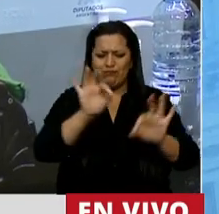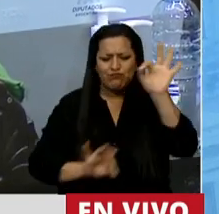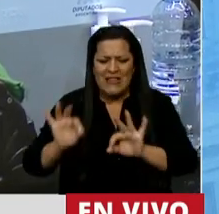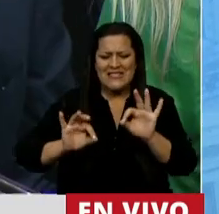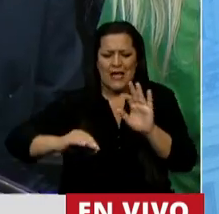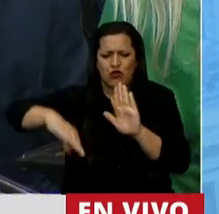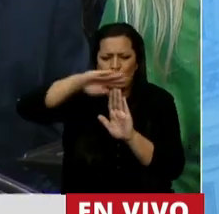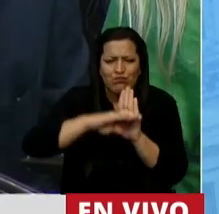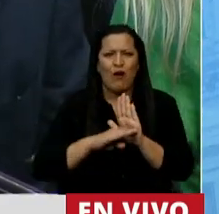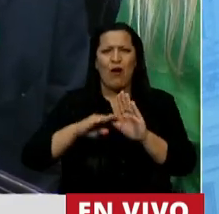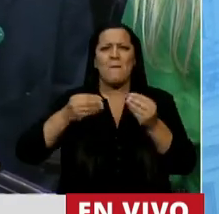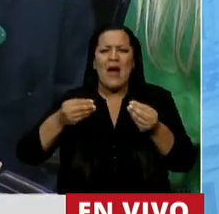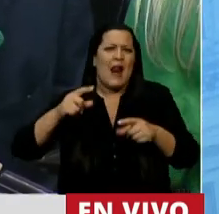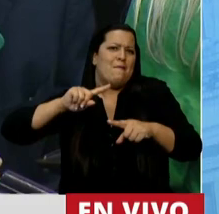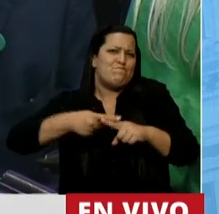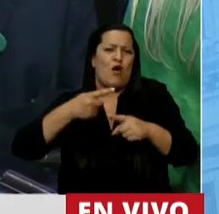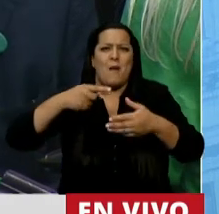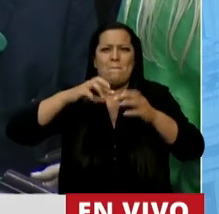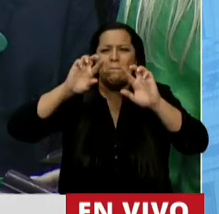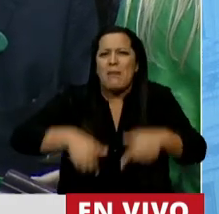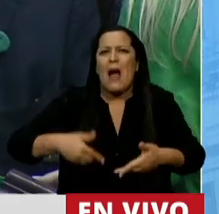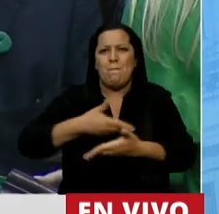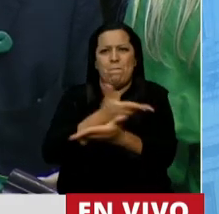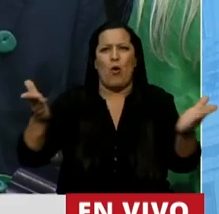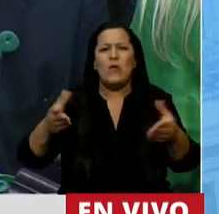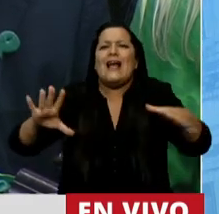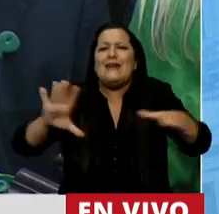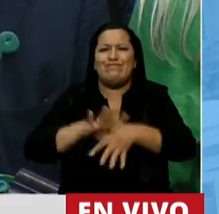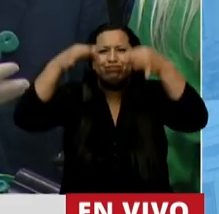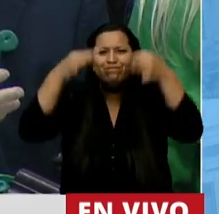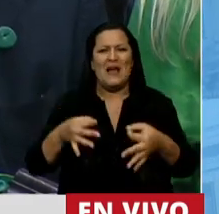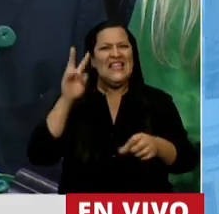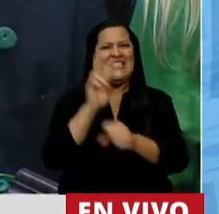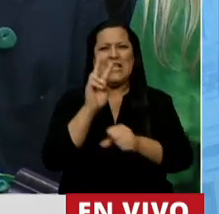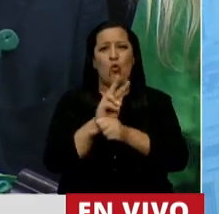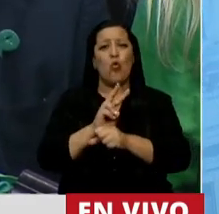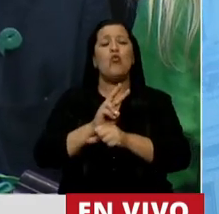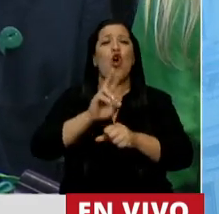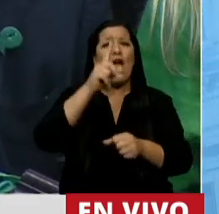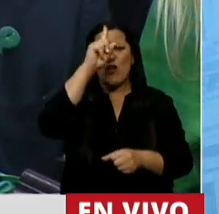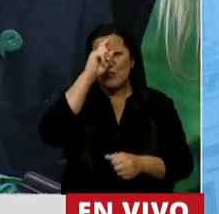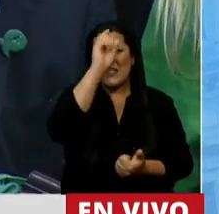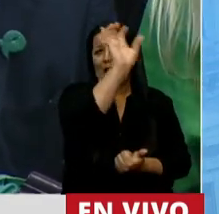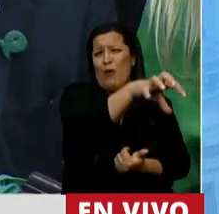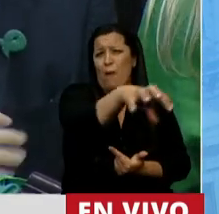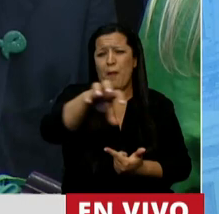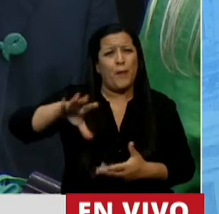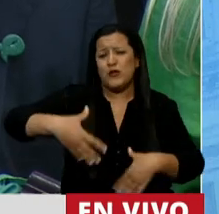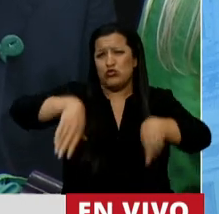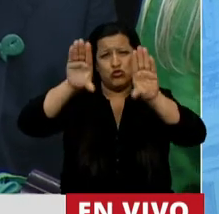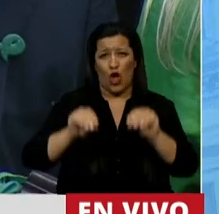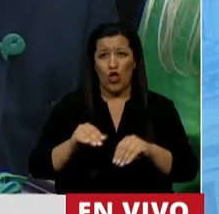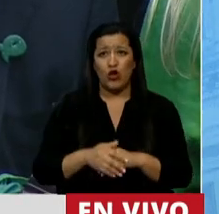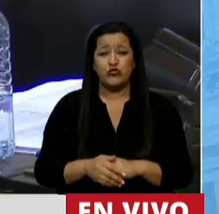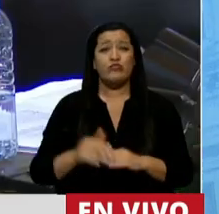monitorear políticas públicas que garanticen su realización efectiva y segura en todo el sistema de salud. La